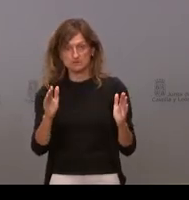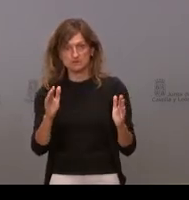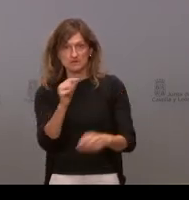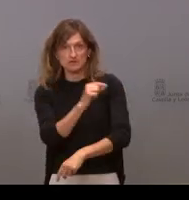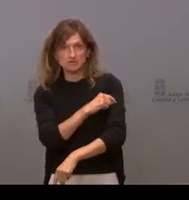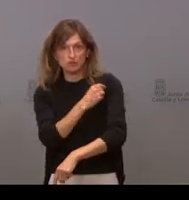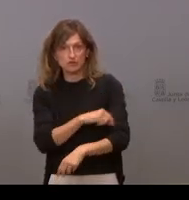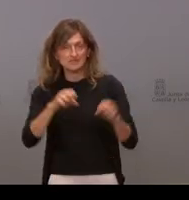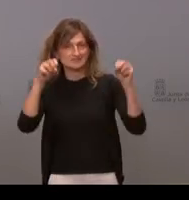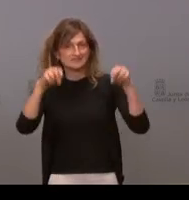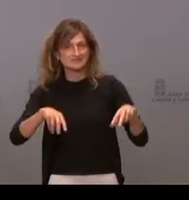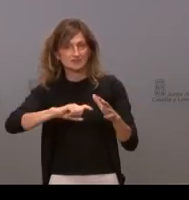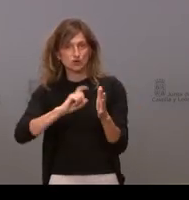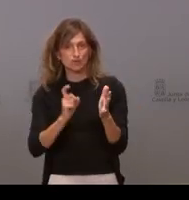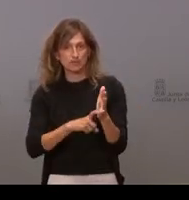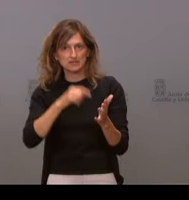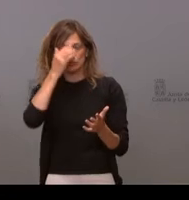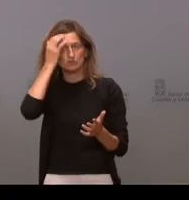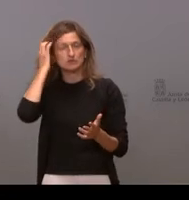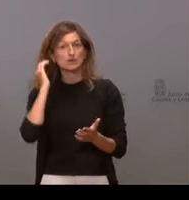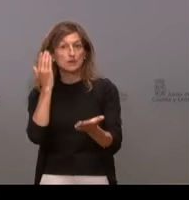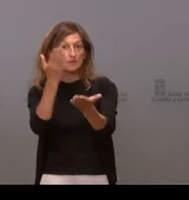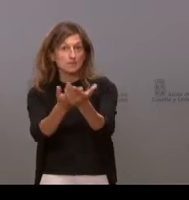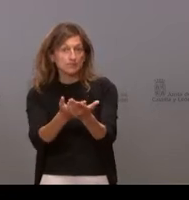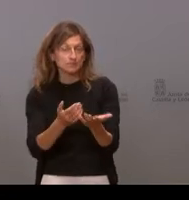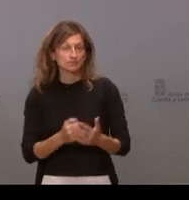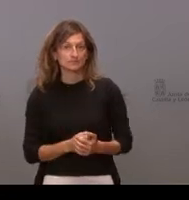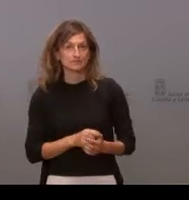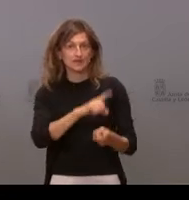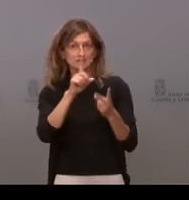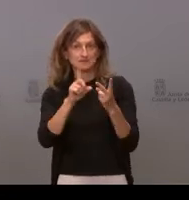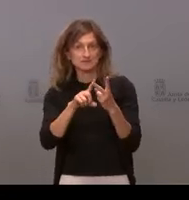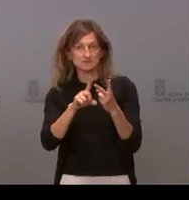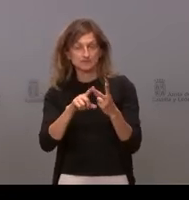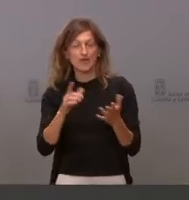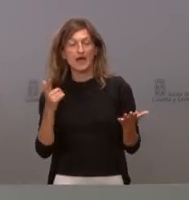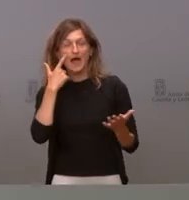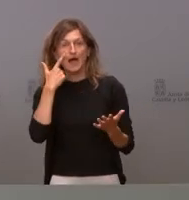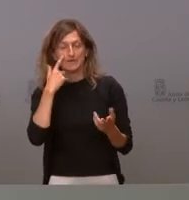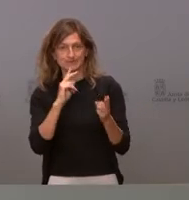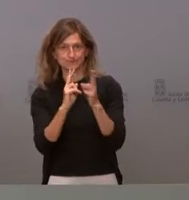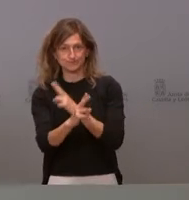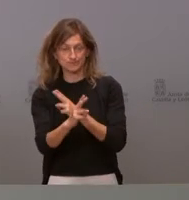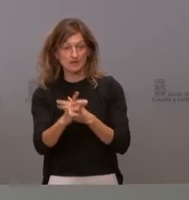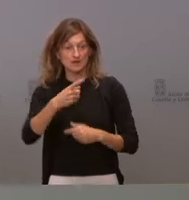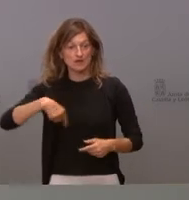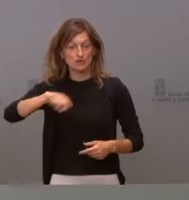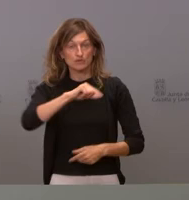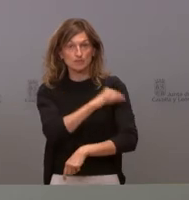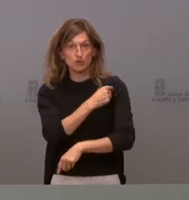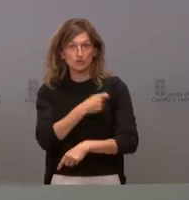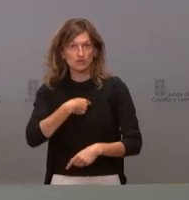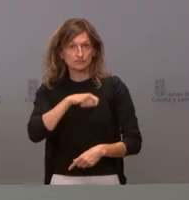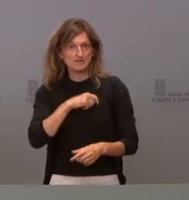vacunar completamente no sé bueno se lo planteaba y una segunda cuestión vamos a ver nosotros seguimos insistiendo la vacunación en España no es